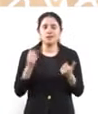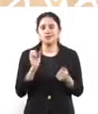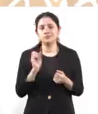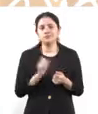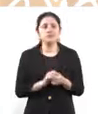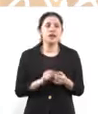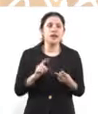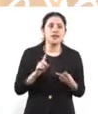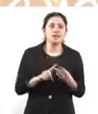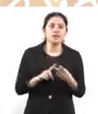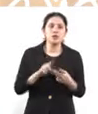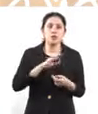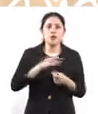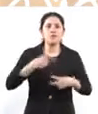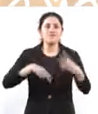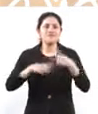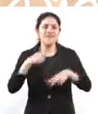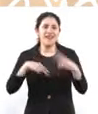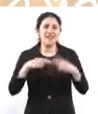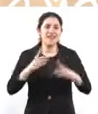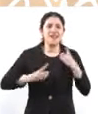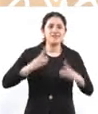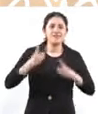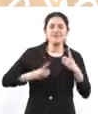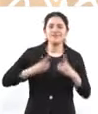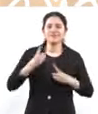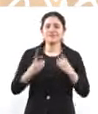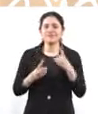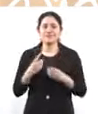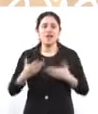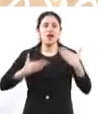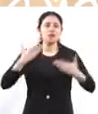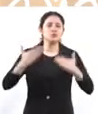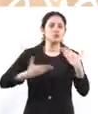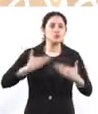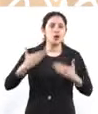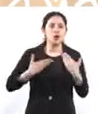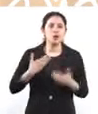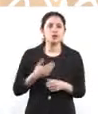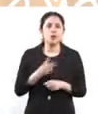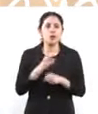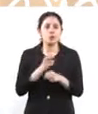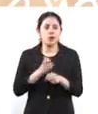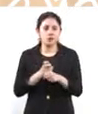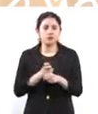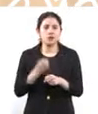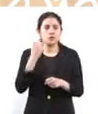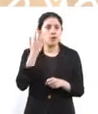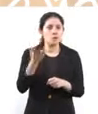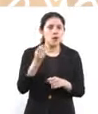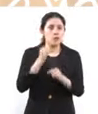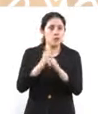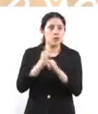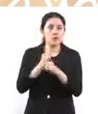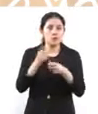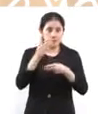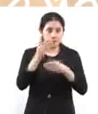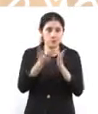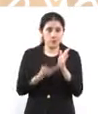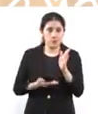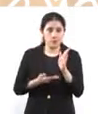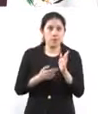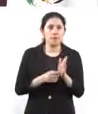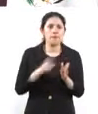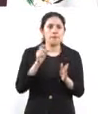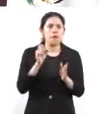divertirse en la ciudad, que lo tiene todo y los invito a conocer la página de la cartelera que se promueve hoy, pero también